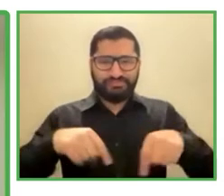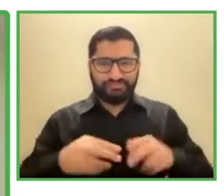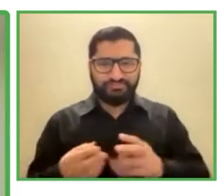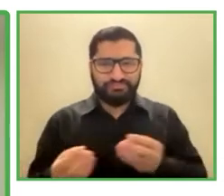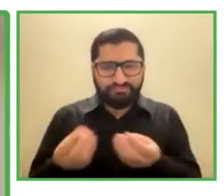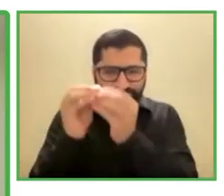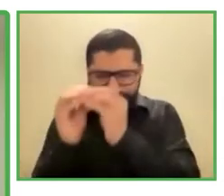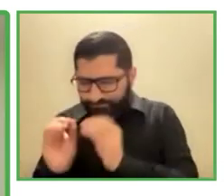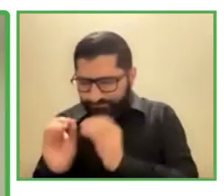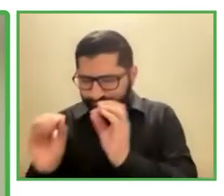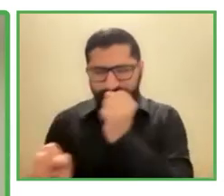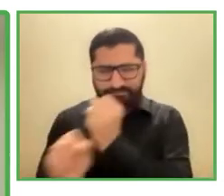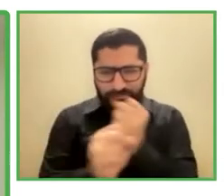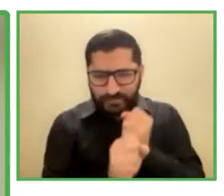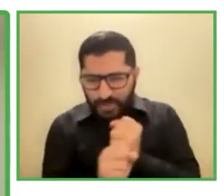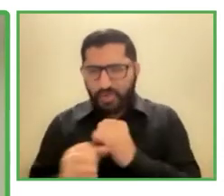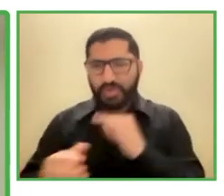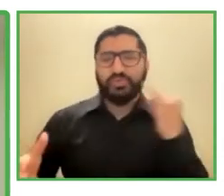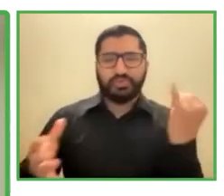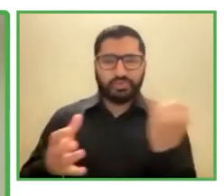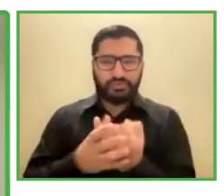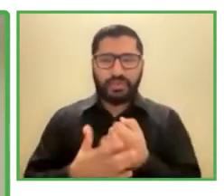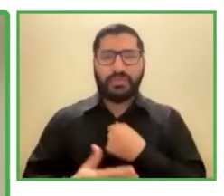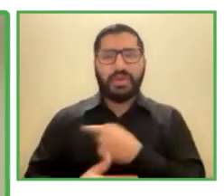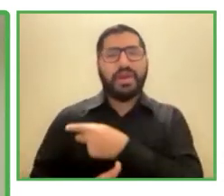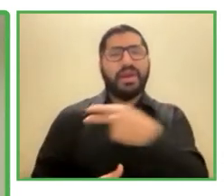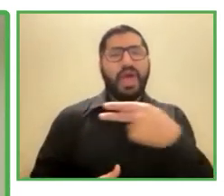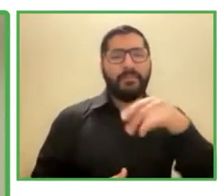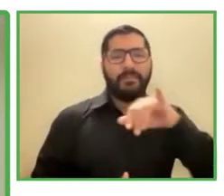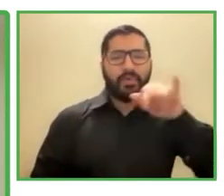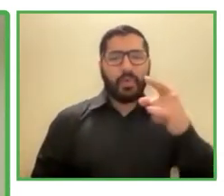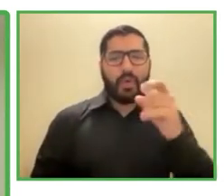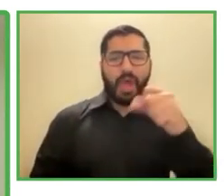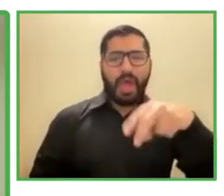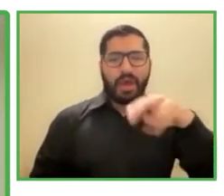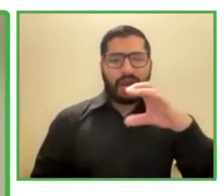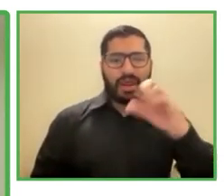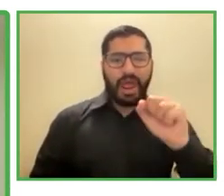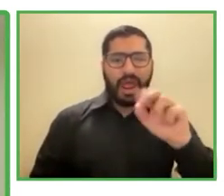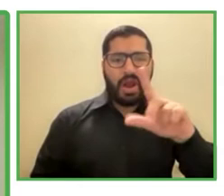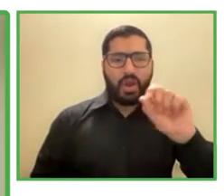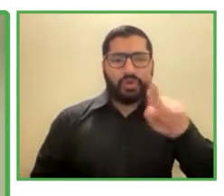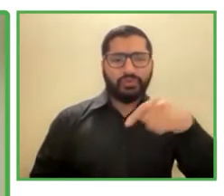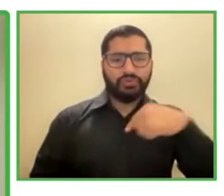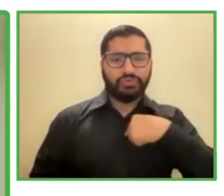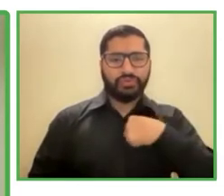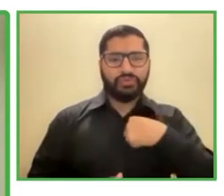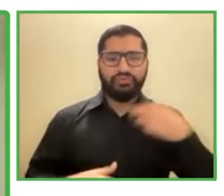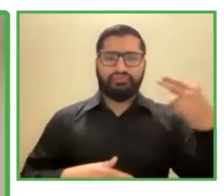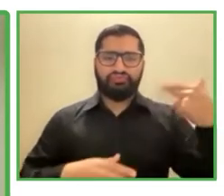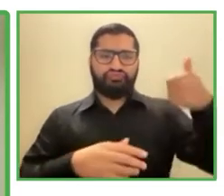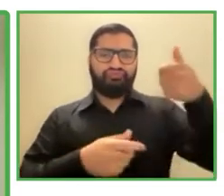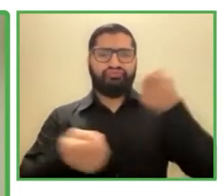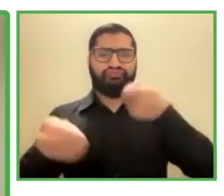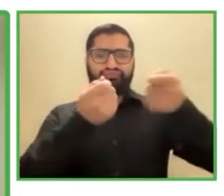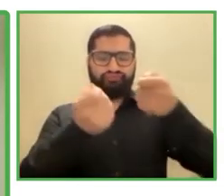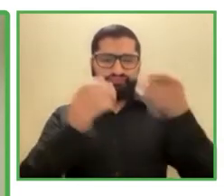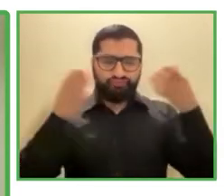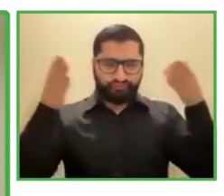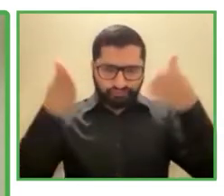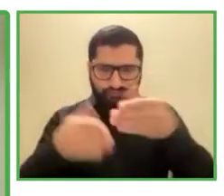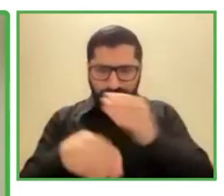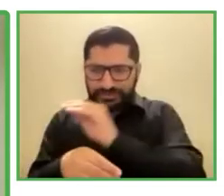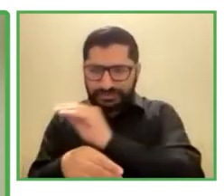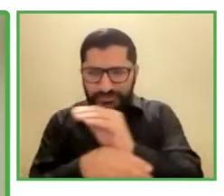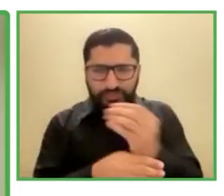gerente de personas de BF Alimentos, una empresa de alimentos de Chile. Y estoy muy agradecido a Cero